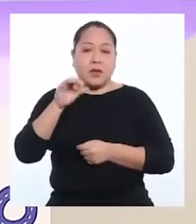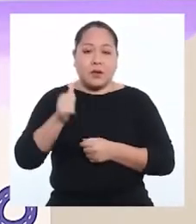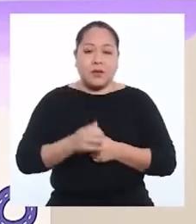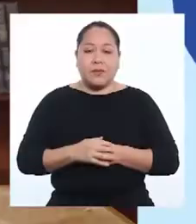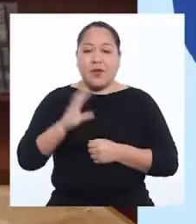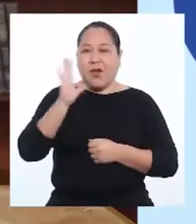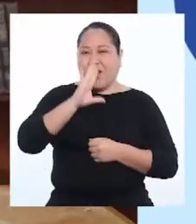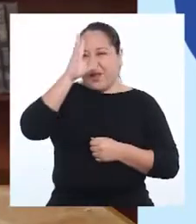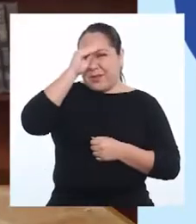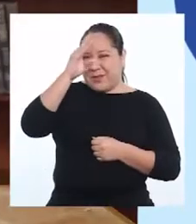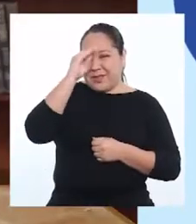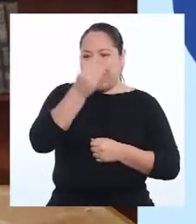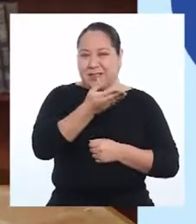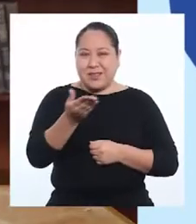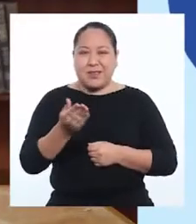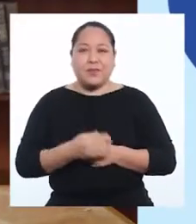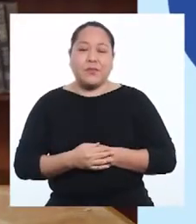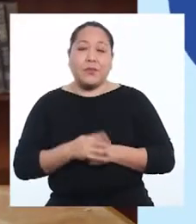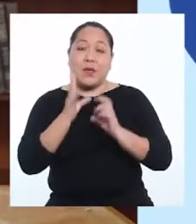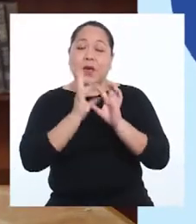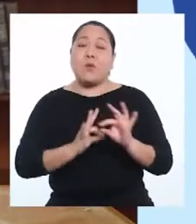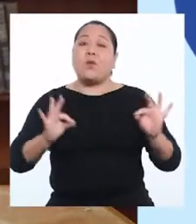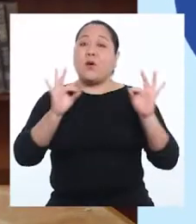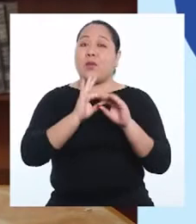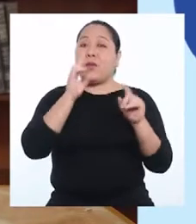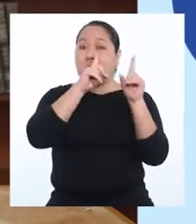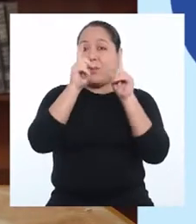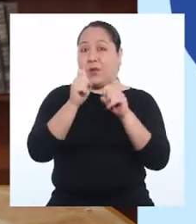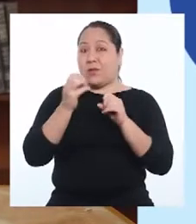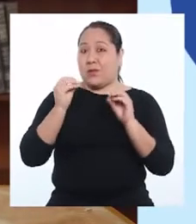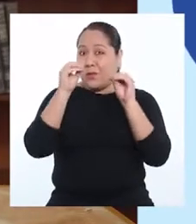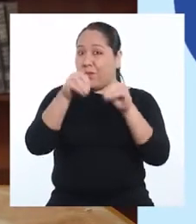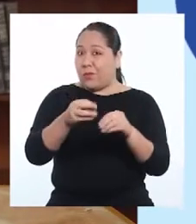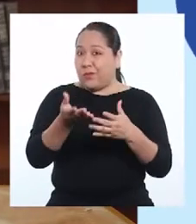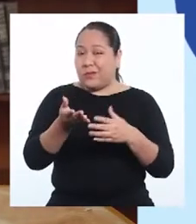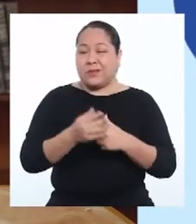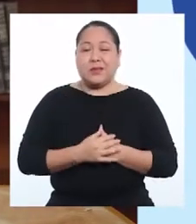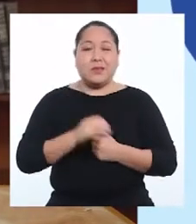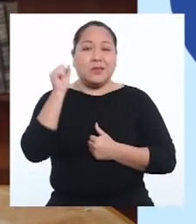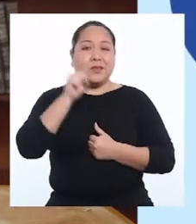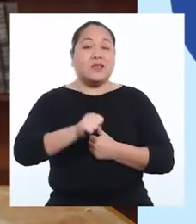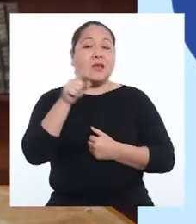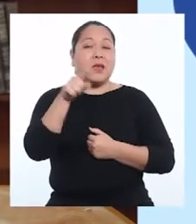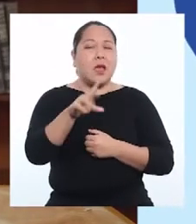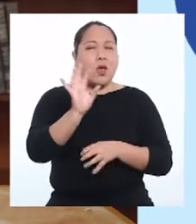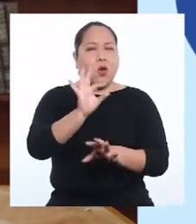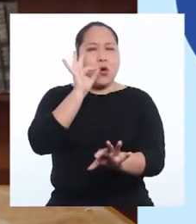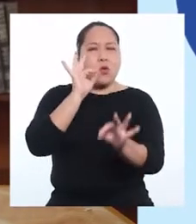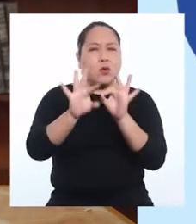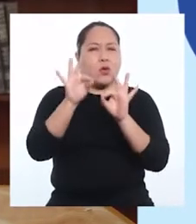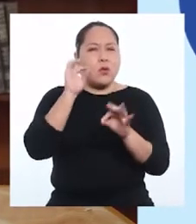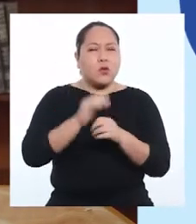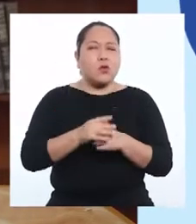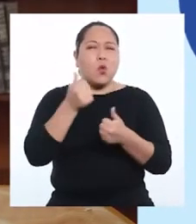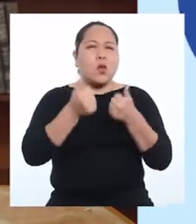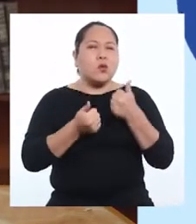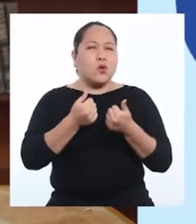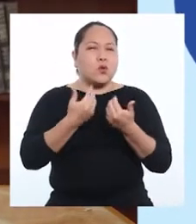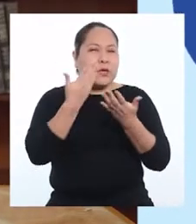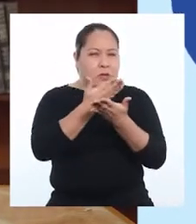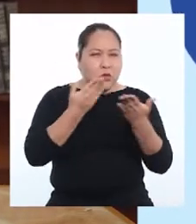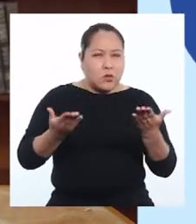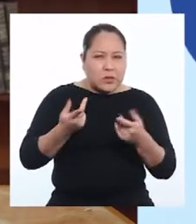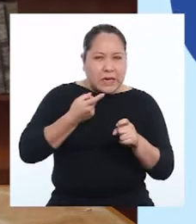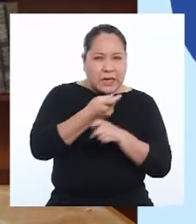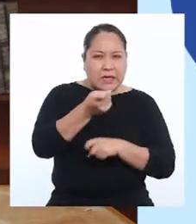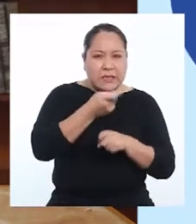Arámbulo. Hola, chicas y chicos. Importante pregunta la que se han planteado, ya que identificando los factores